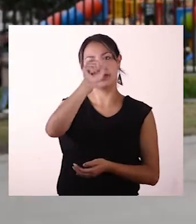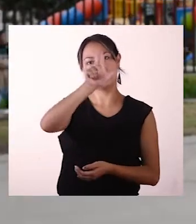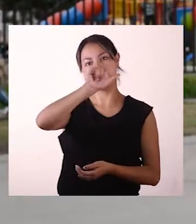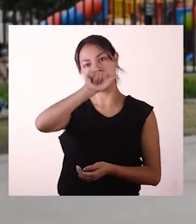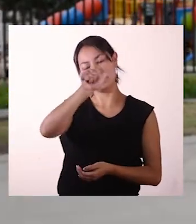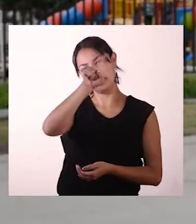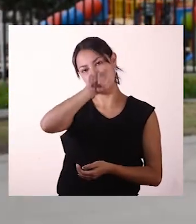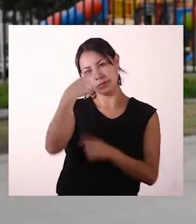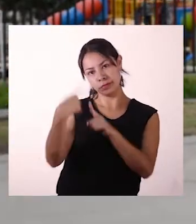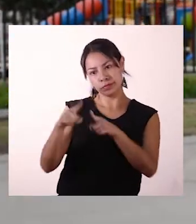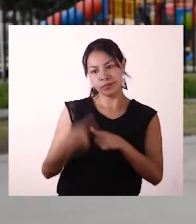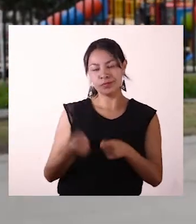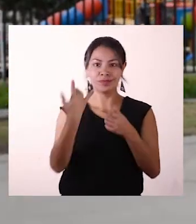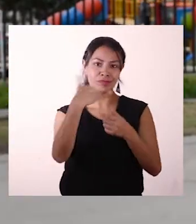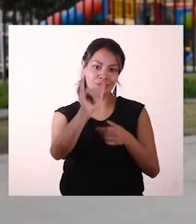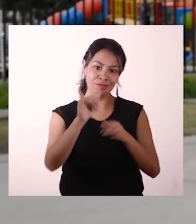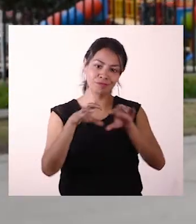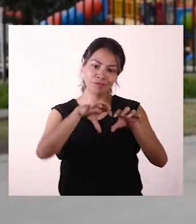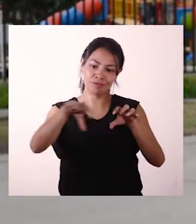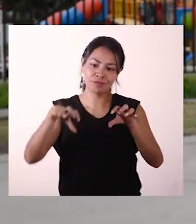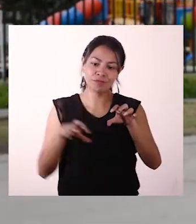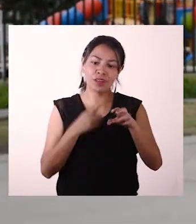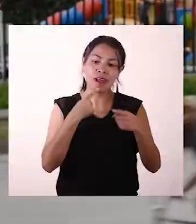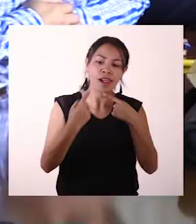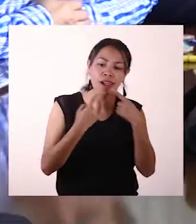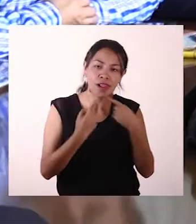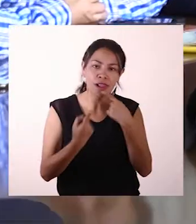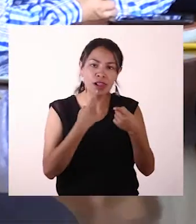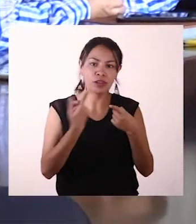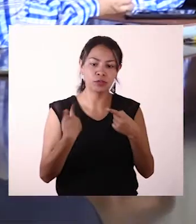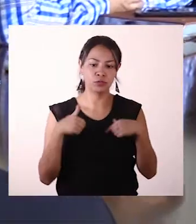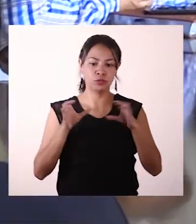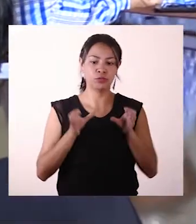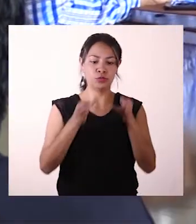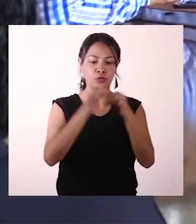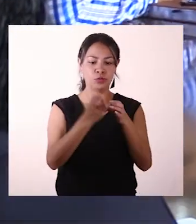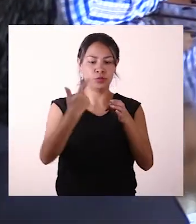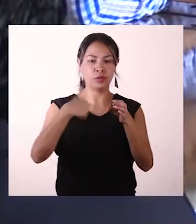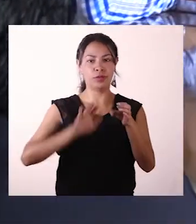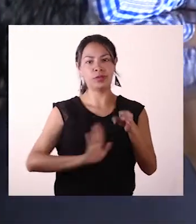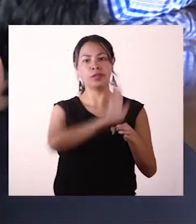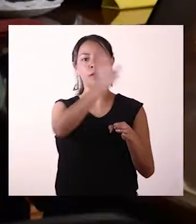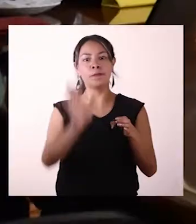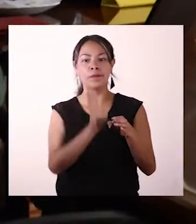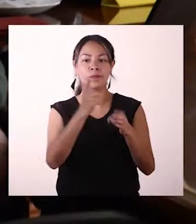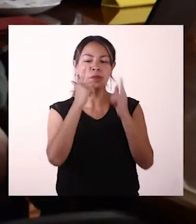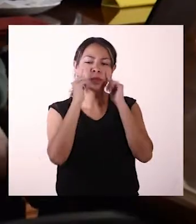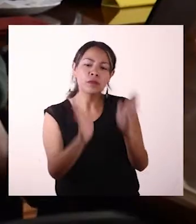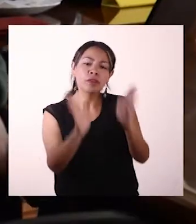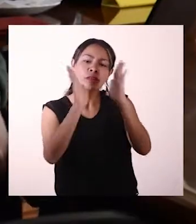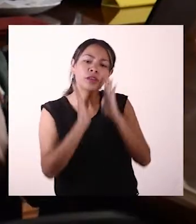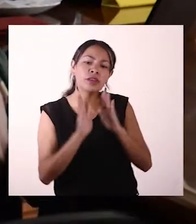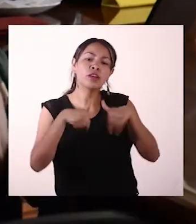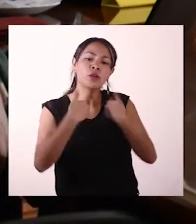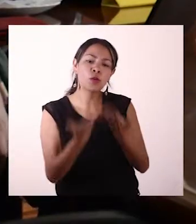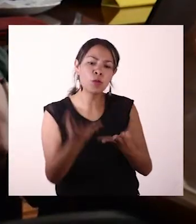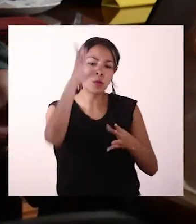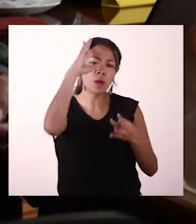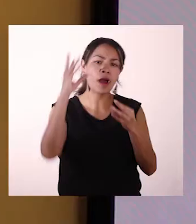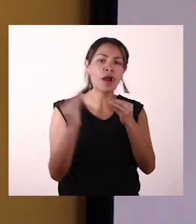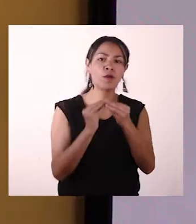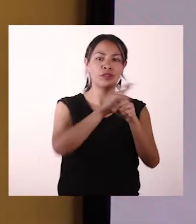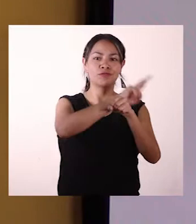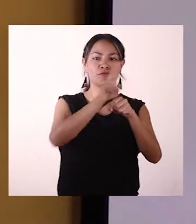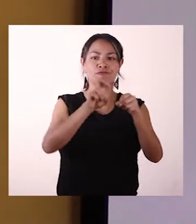la subregión de Piedemonte Costero y también con Cordillera en esta semana. Las autoridades locales del departamento han sido escuchadas en el ejercicio de